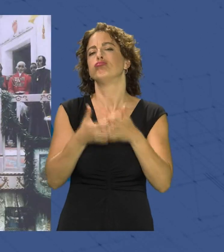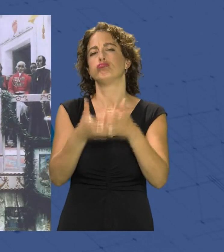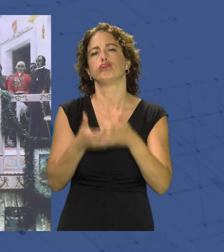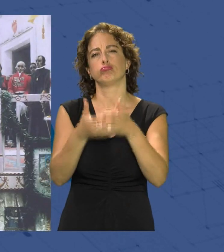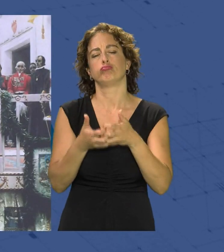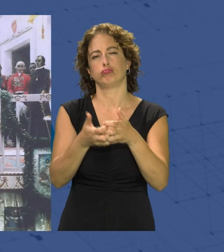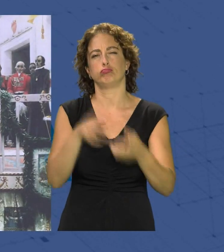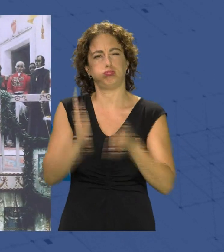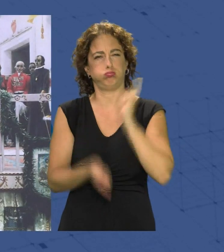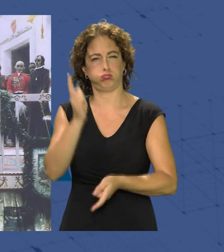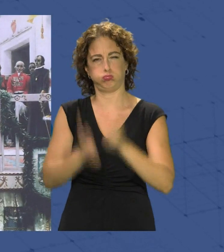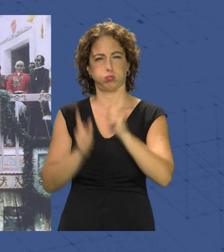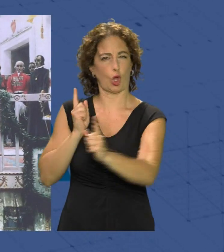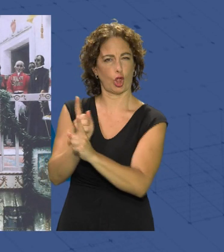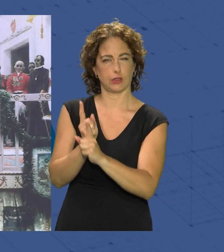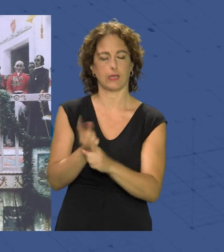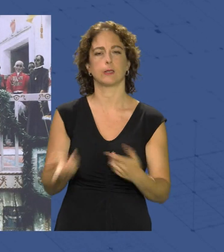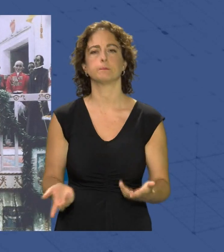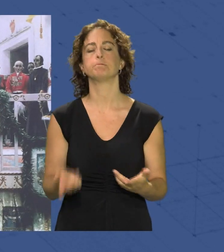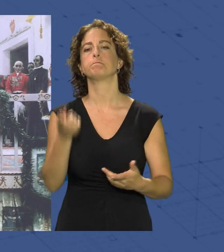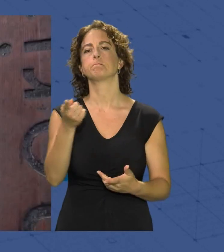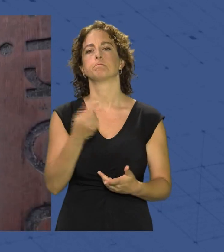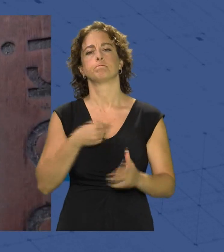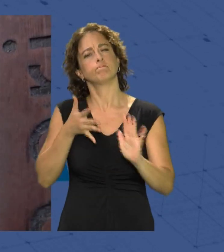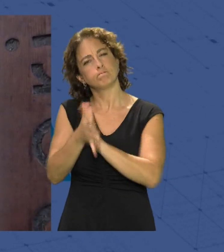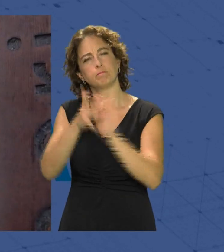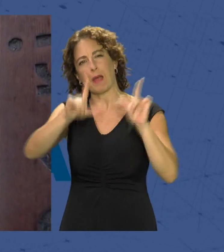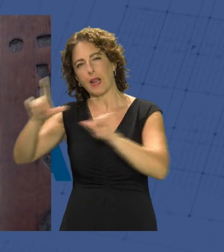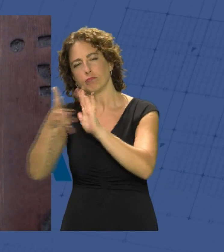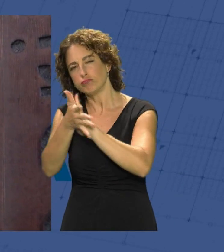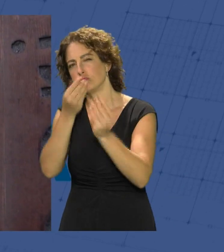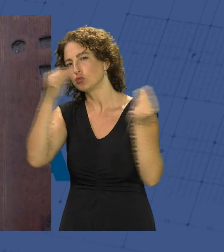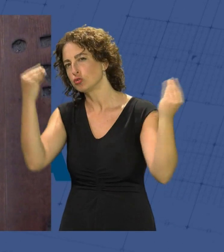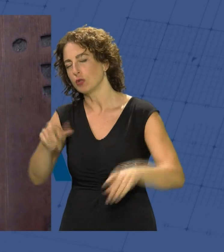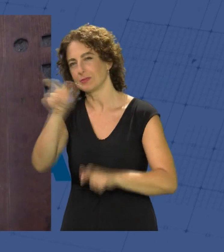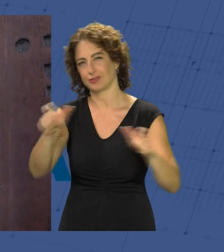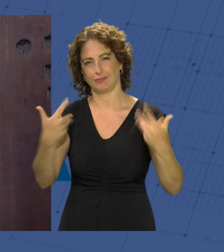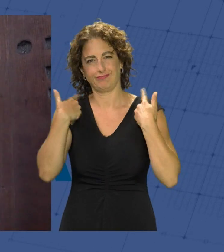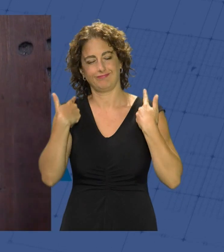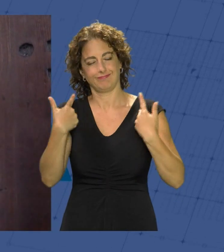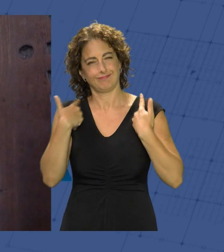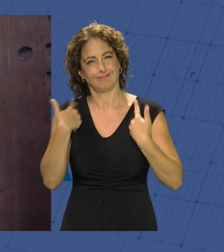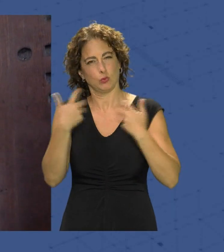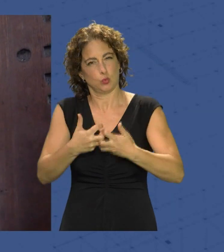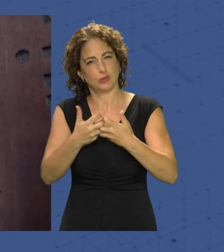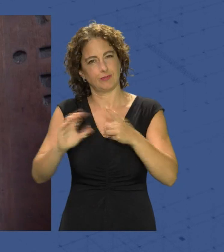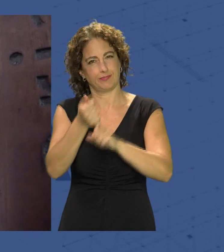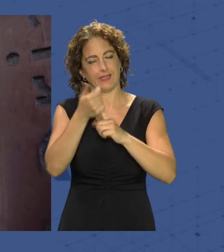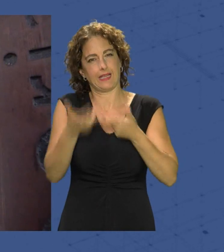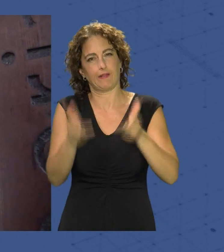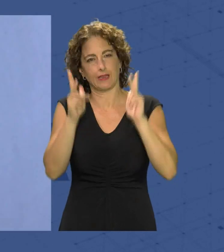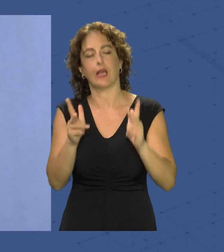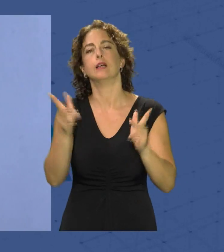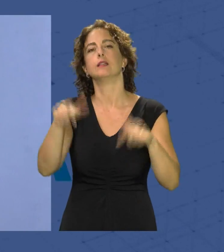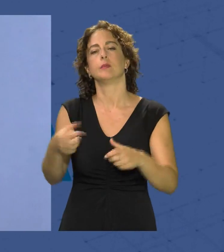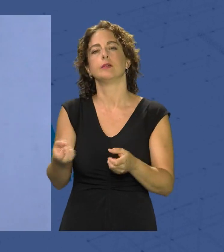absolutismo a través de distintos paneles se explica en profundidad la historia de los mártires de la libertad asimismo se nos da a conocer